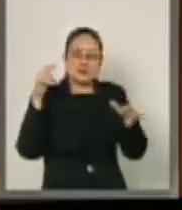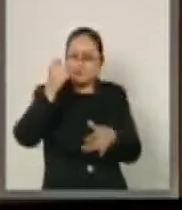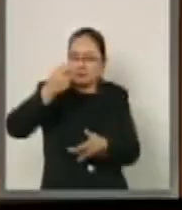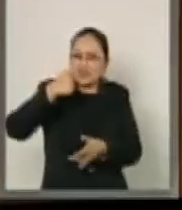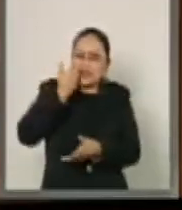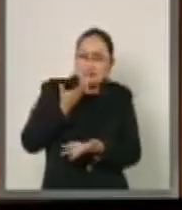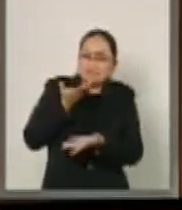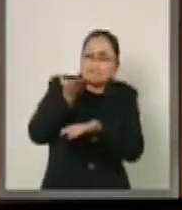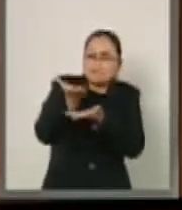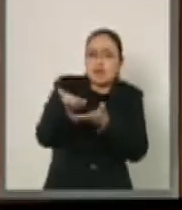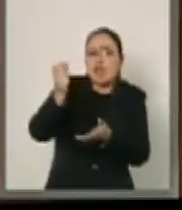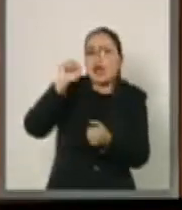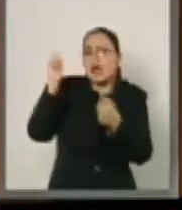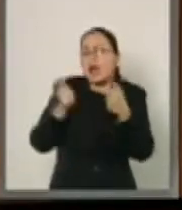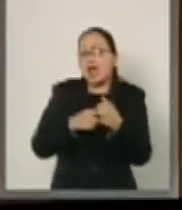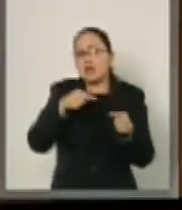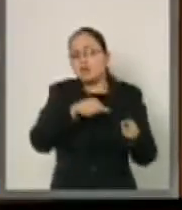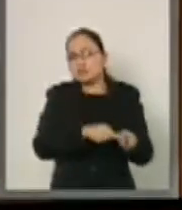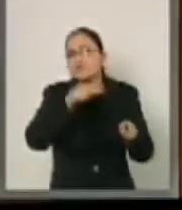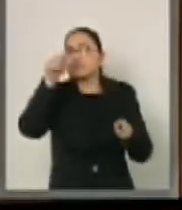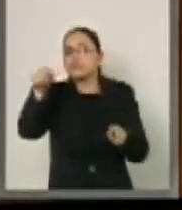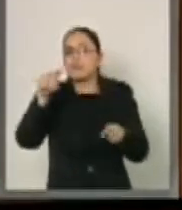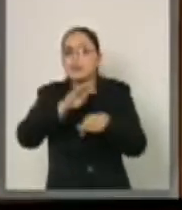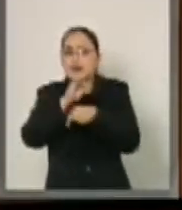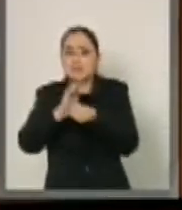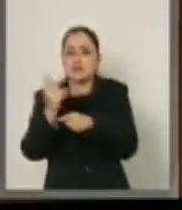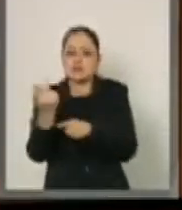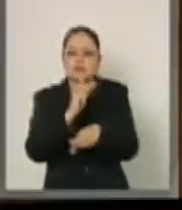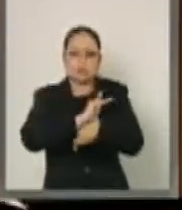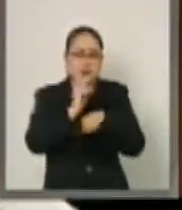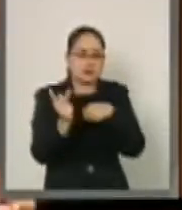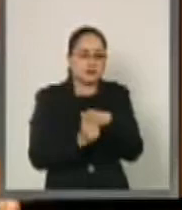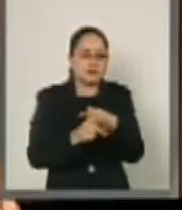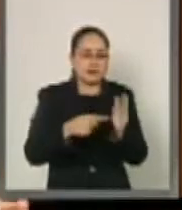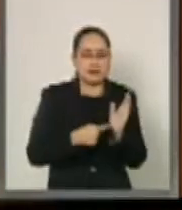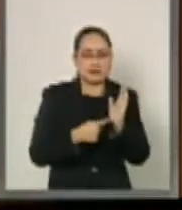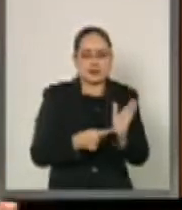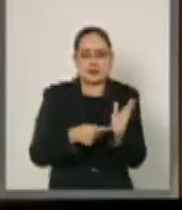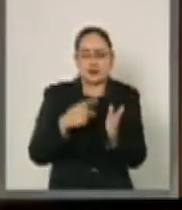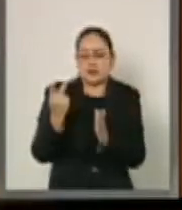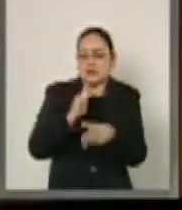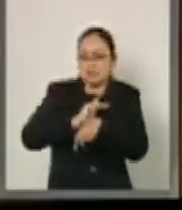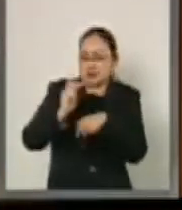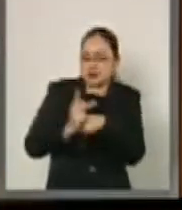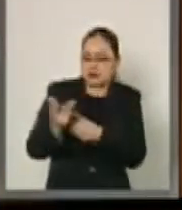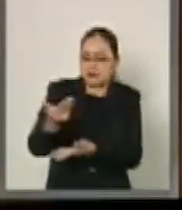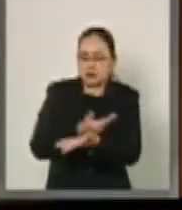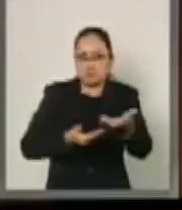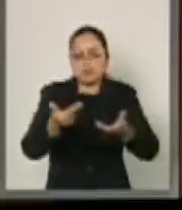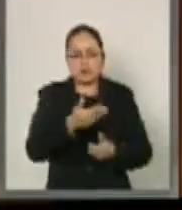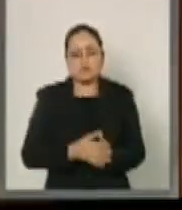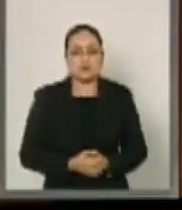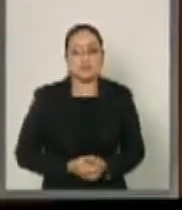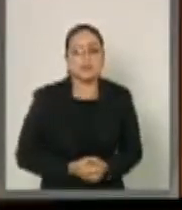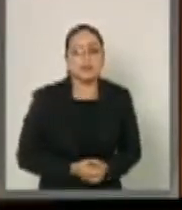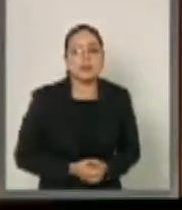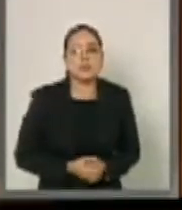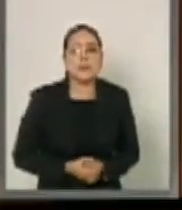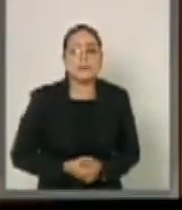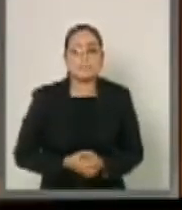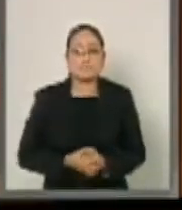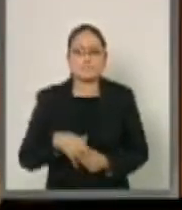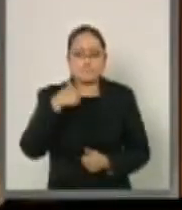servicios entre cualquier origen destino entre los territorios de ambos estados. Quiero